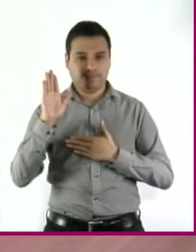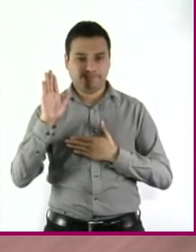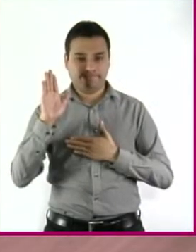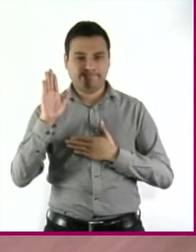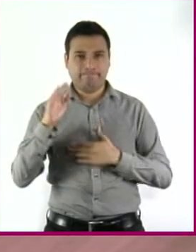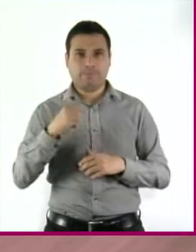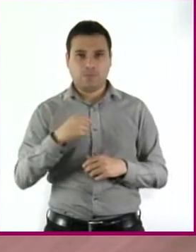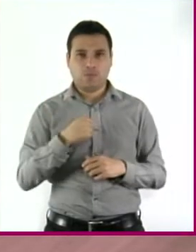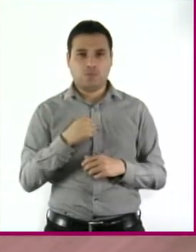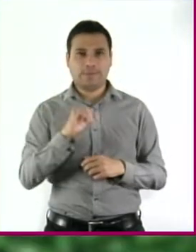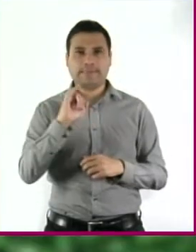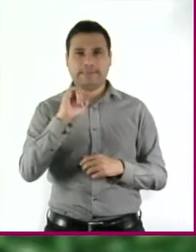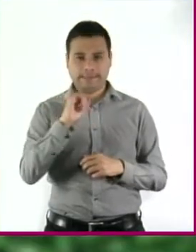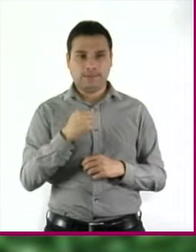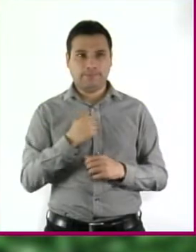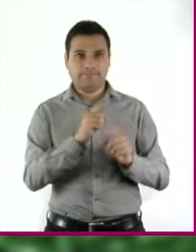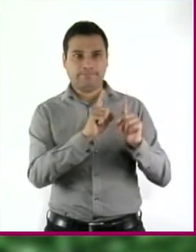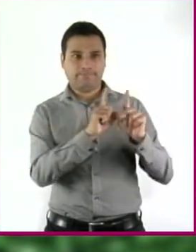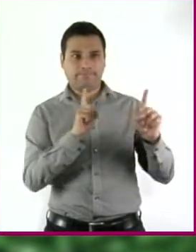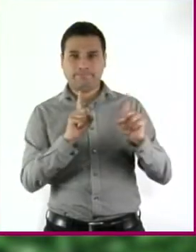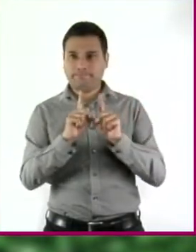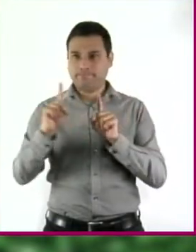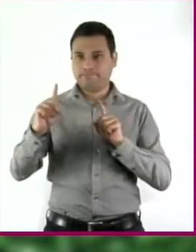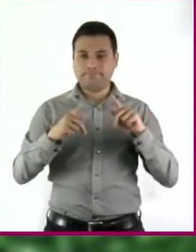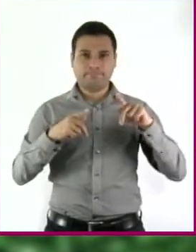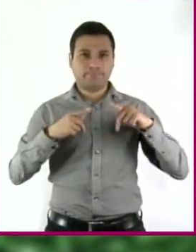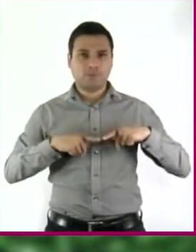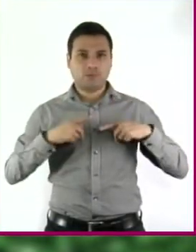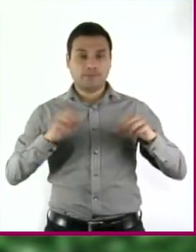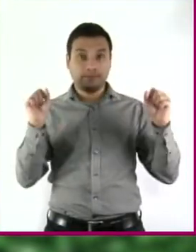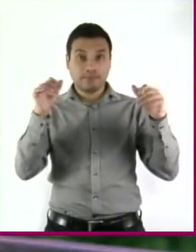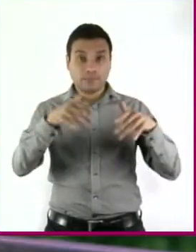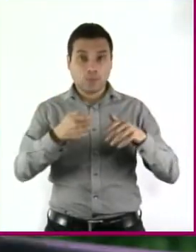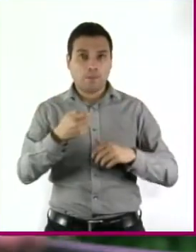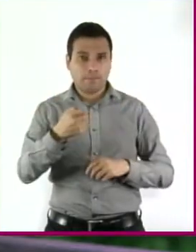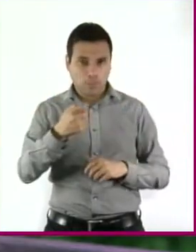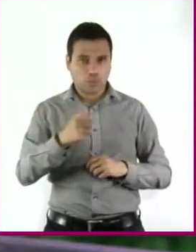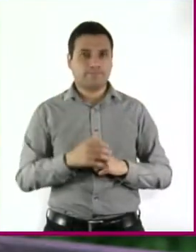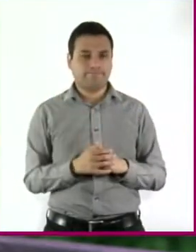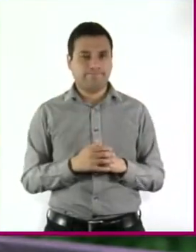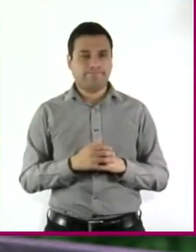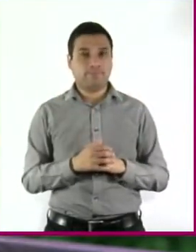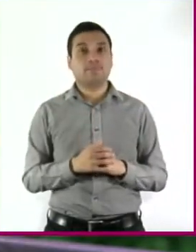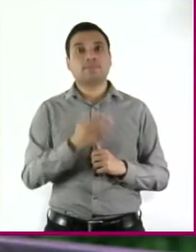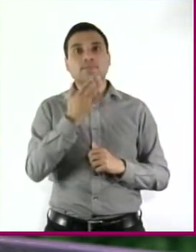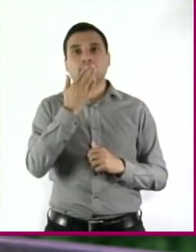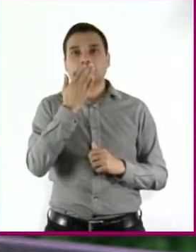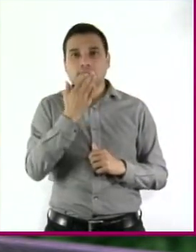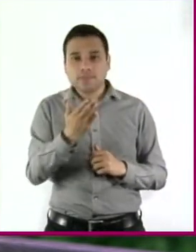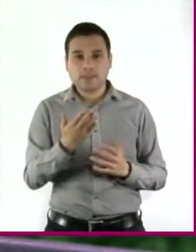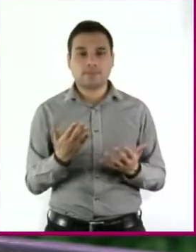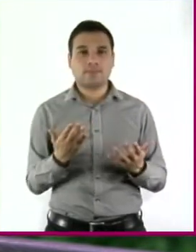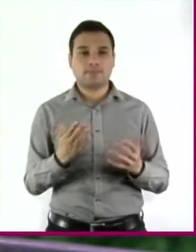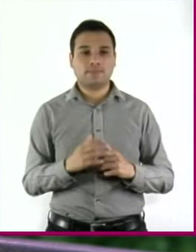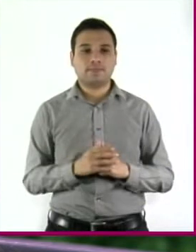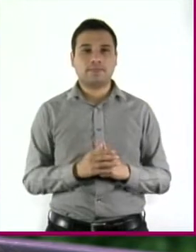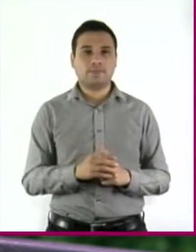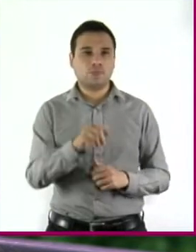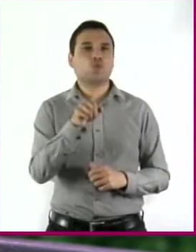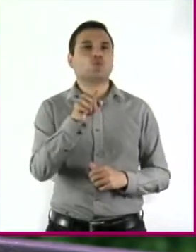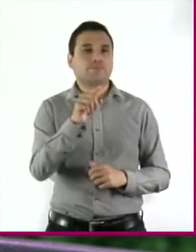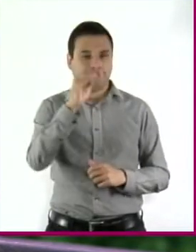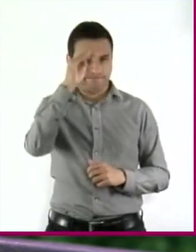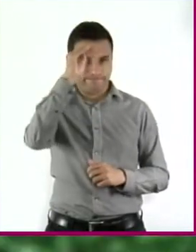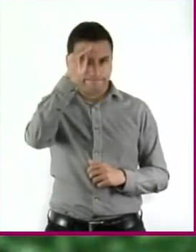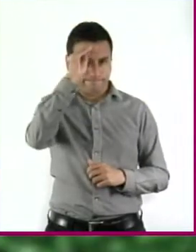distancia prudente y cerciorarme de que haya poca gente y que sea en un lugar ventilado. Me parece muy razonable. ¿Y tú? ¿A qué conclusión